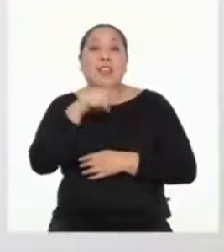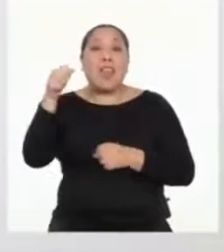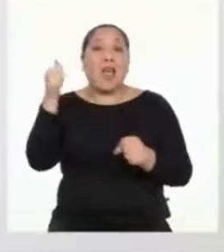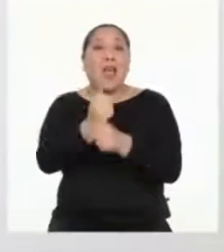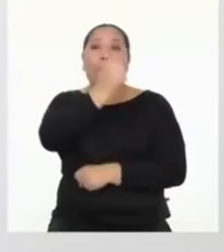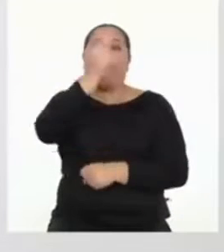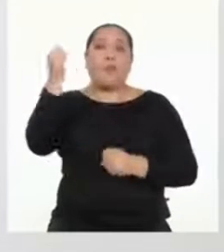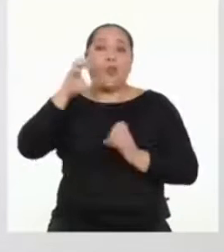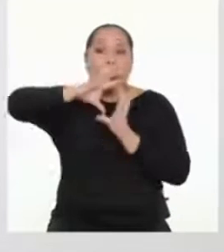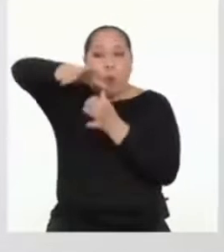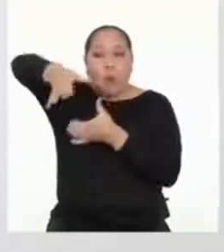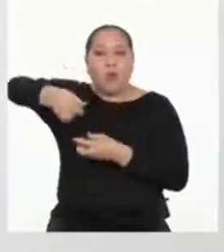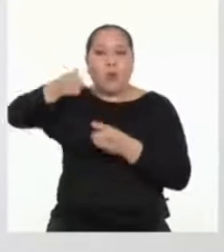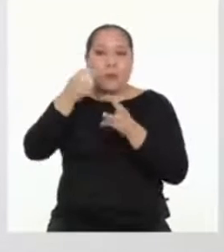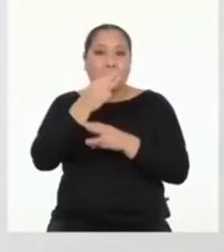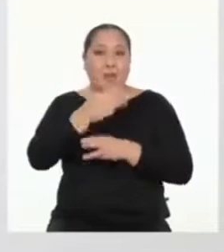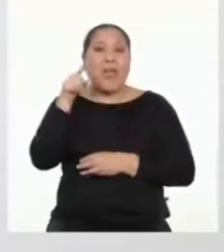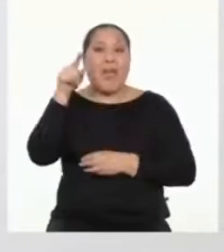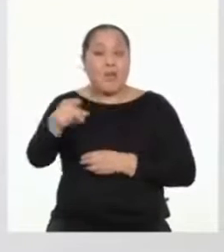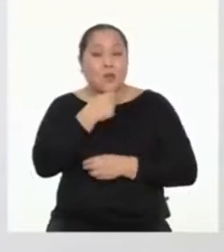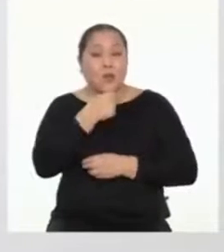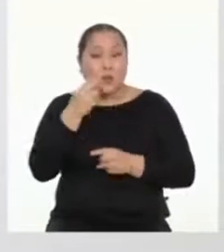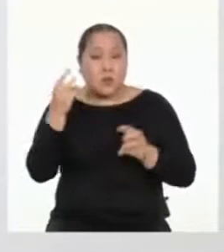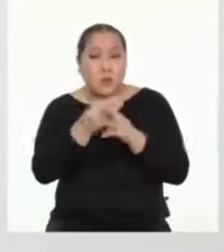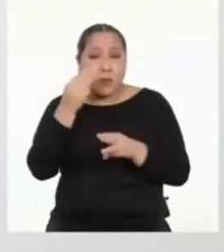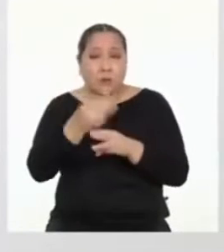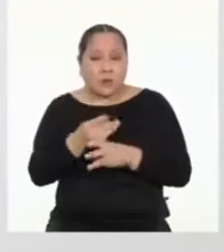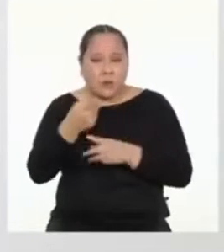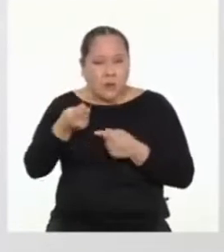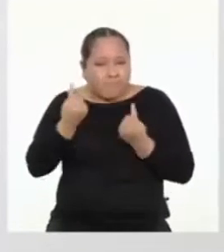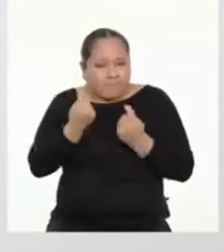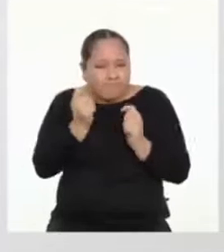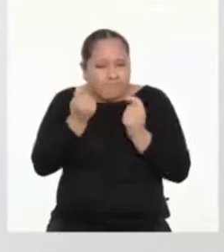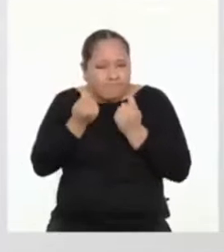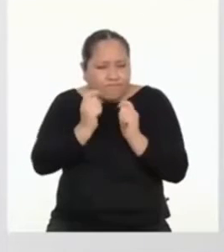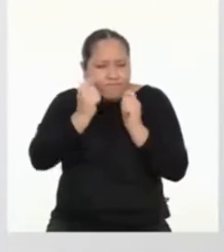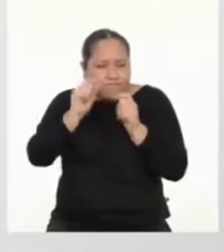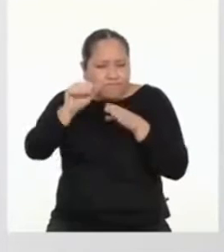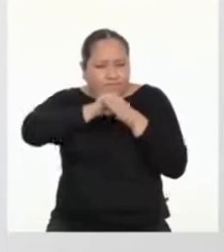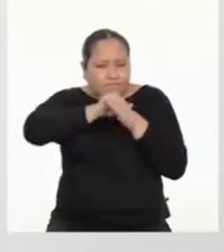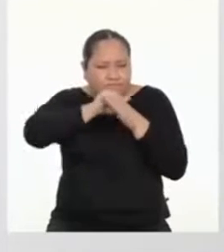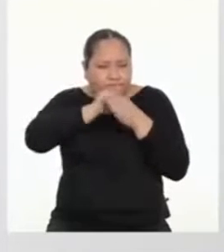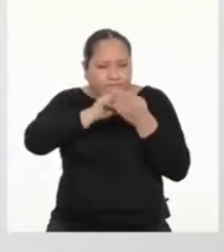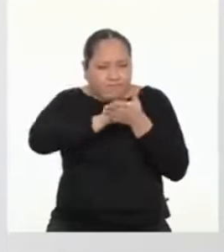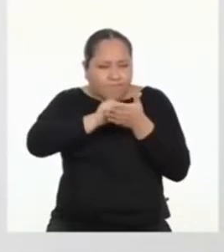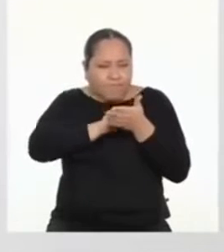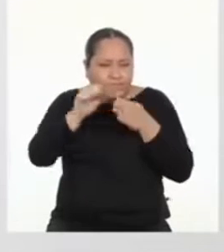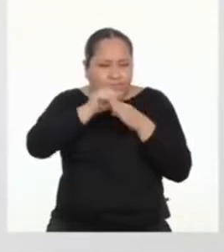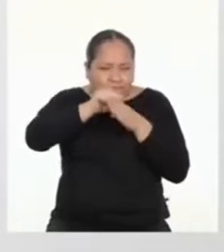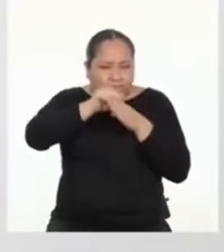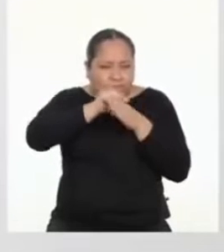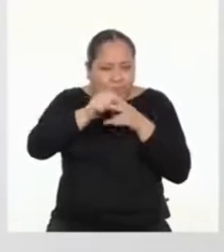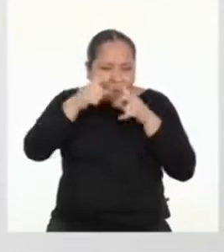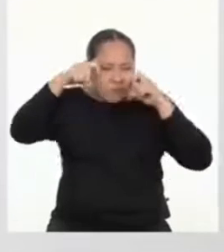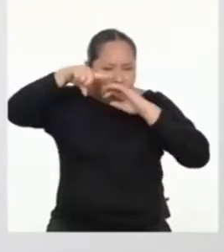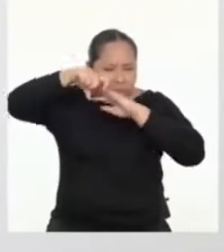Es un gran ejemplo. Ella dominaba las matemáticas y se fue proponiendo cada vez ejercicios y fórmulas